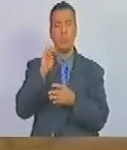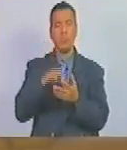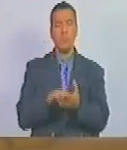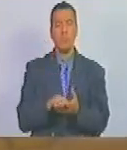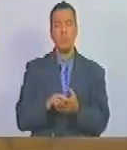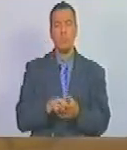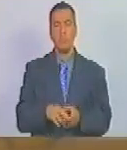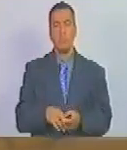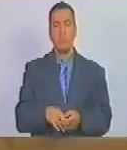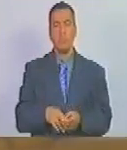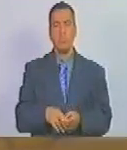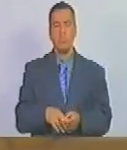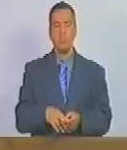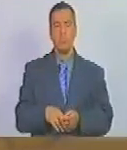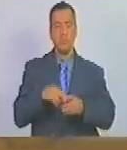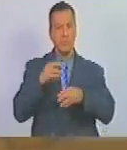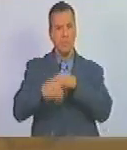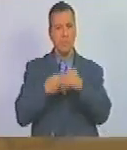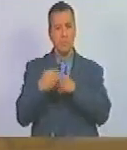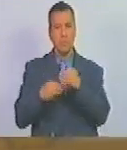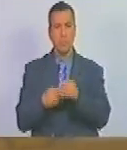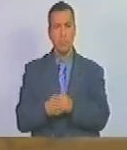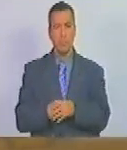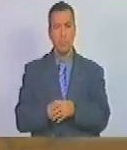que estableció